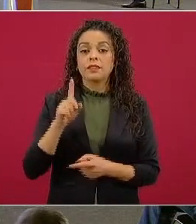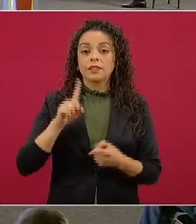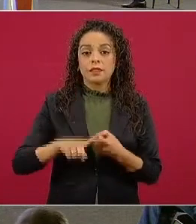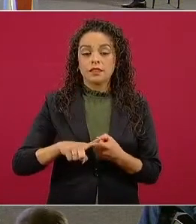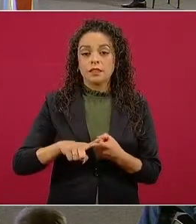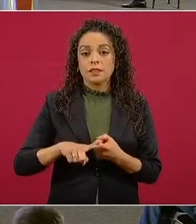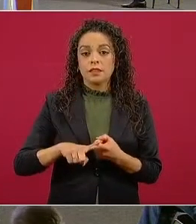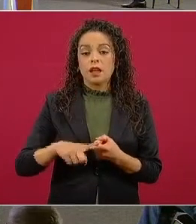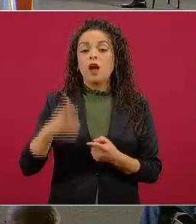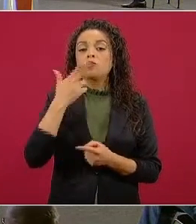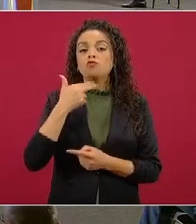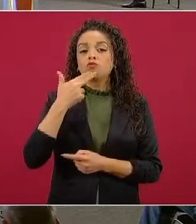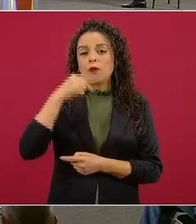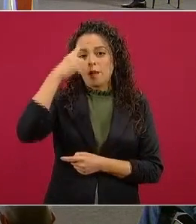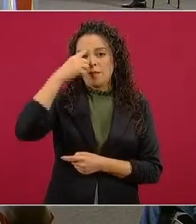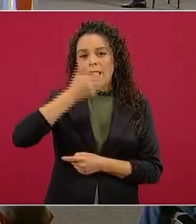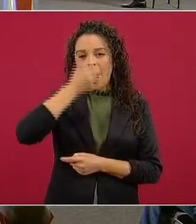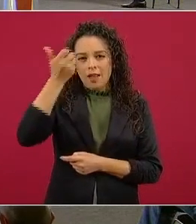de café.